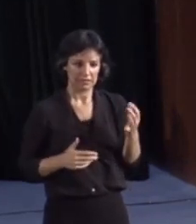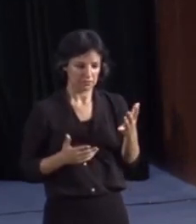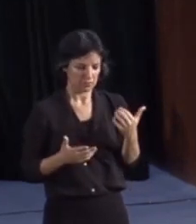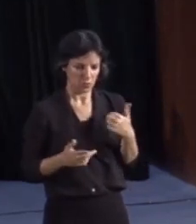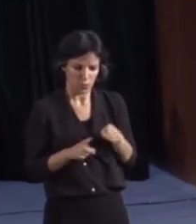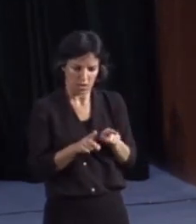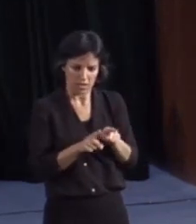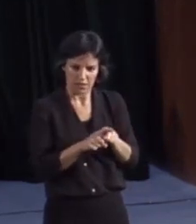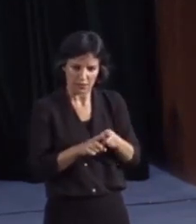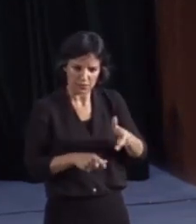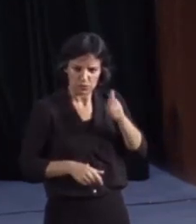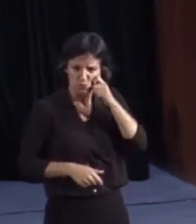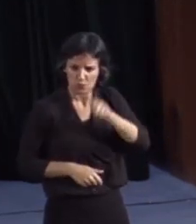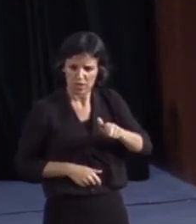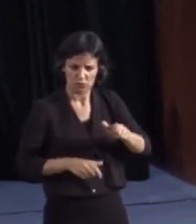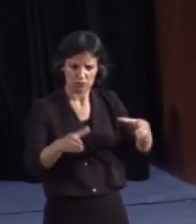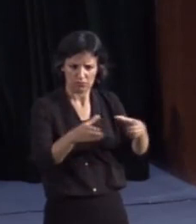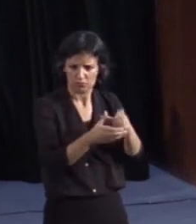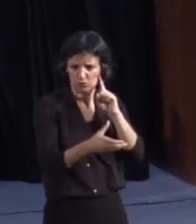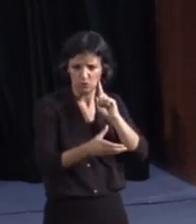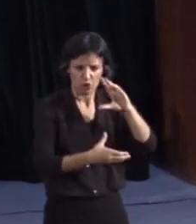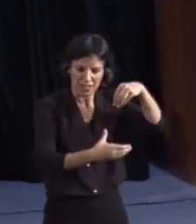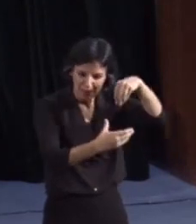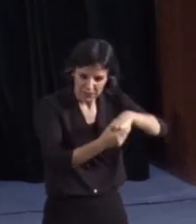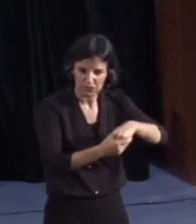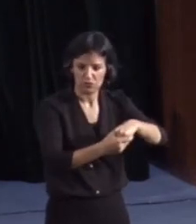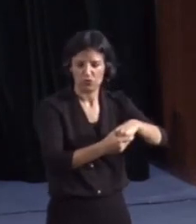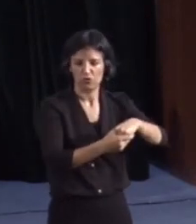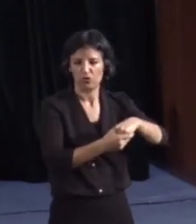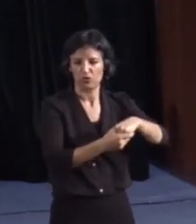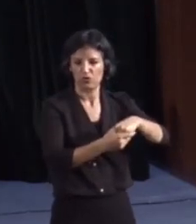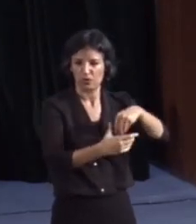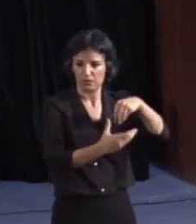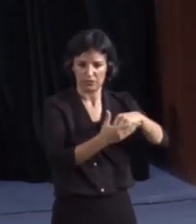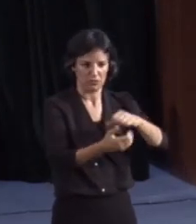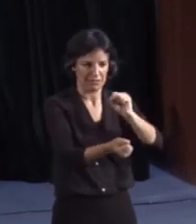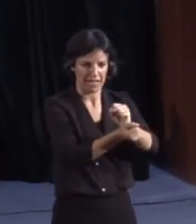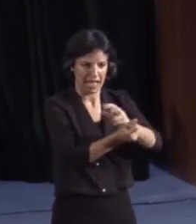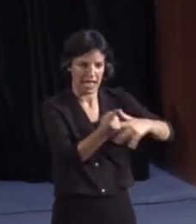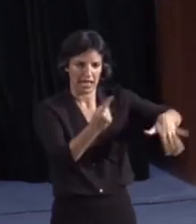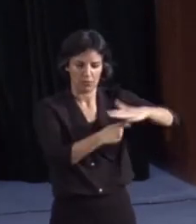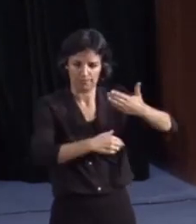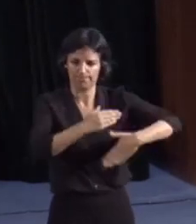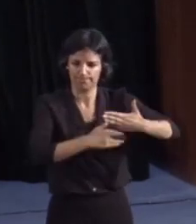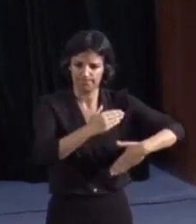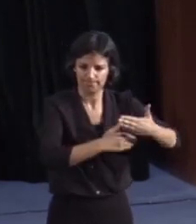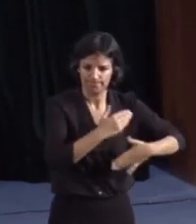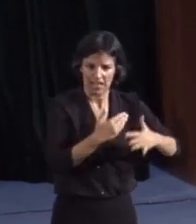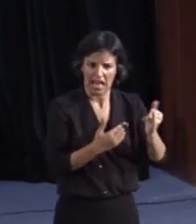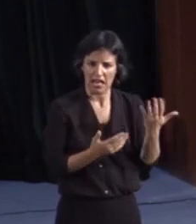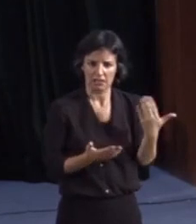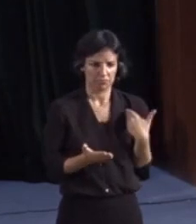derechos humanos de esta comunidad, dentro de un entorno restringido y limitado.